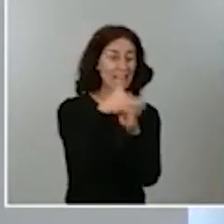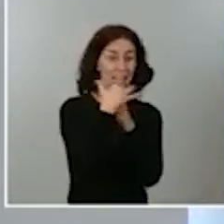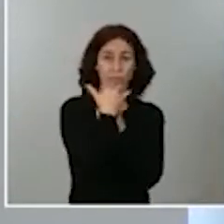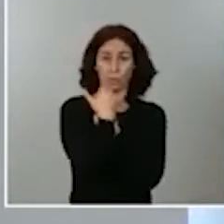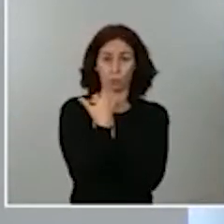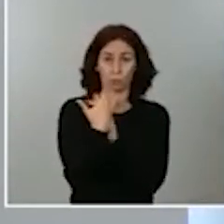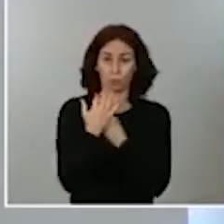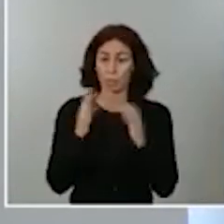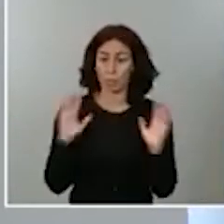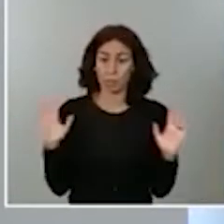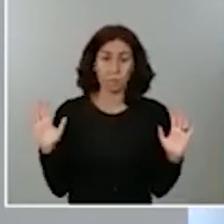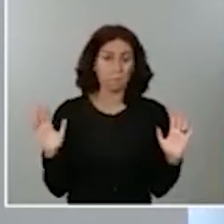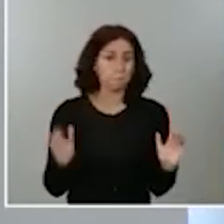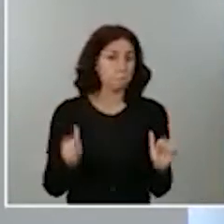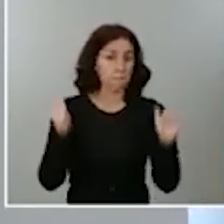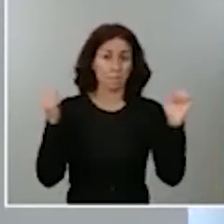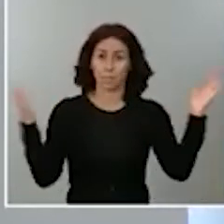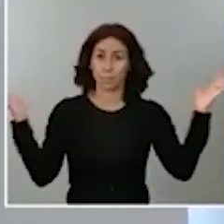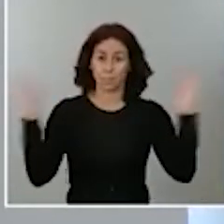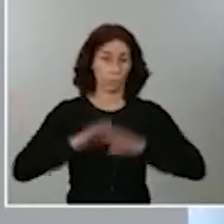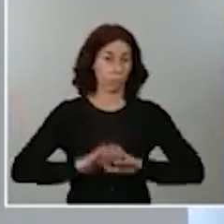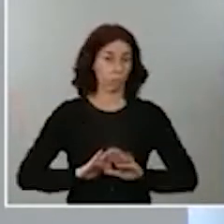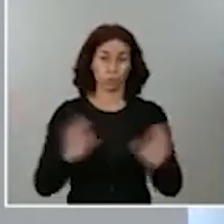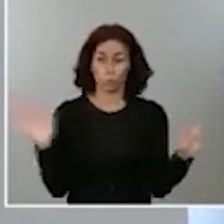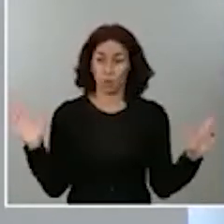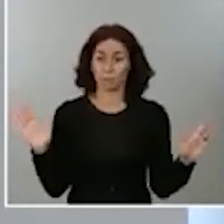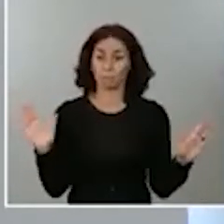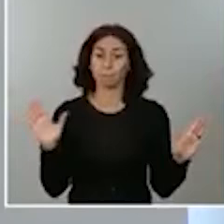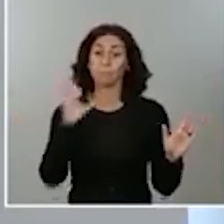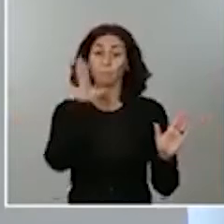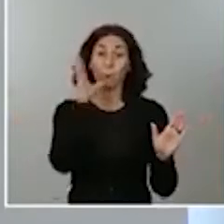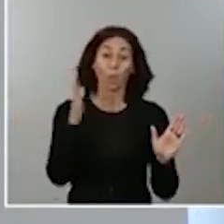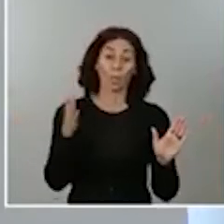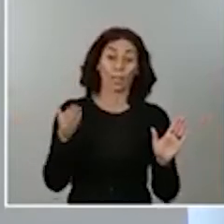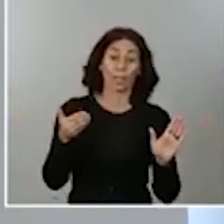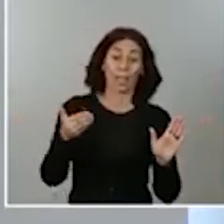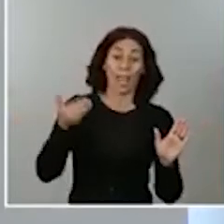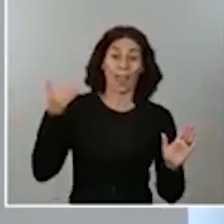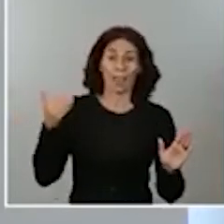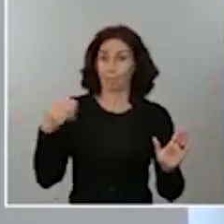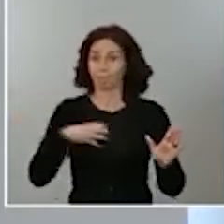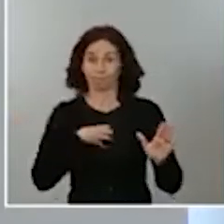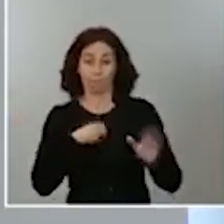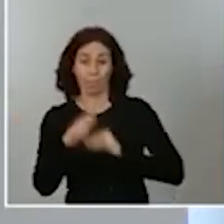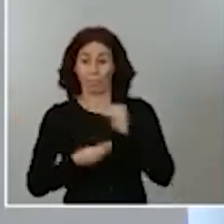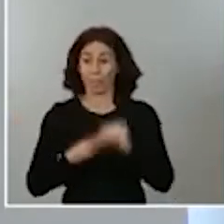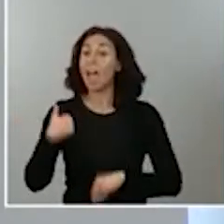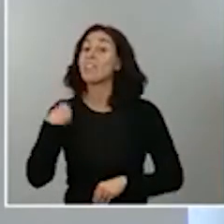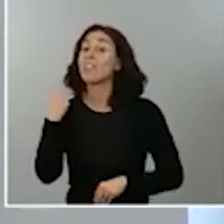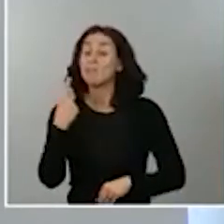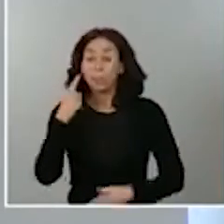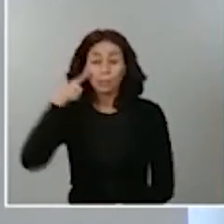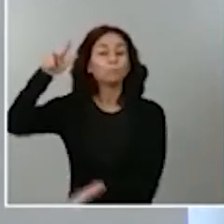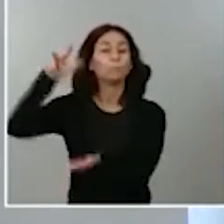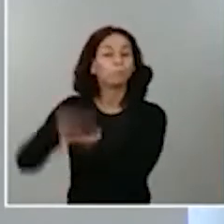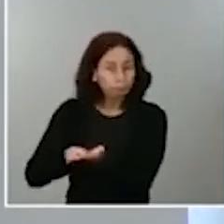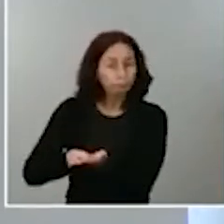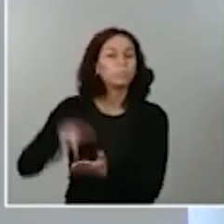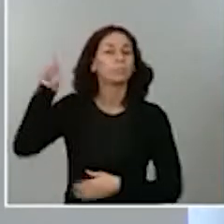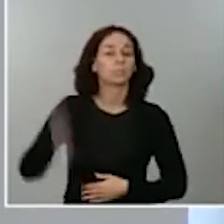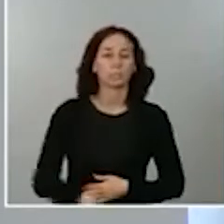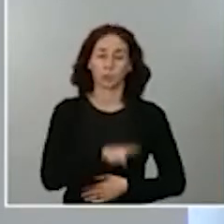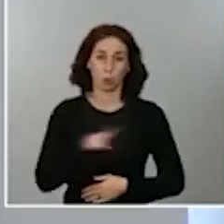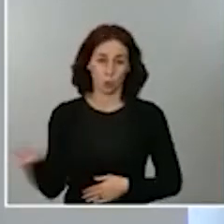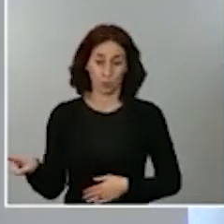visibilidad o del conjunto porque no podían evidentemente o se necesitaba esa ratificación judicial. No obstante, ha habido y